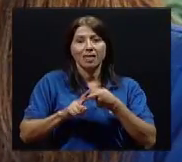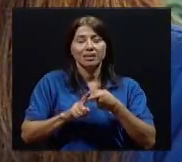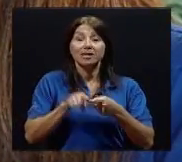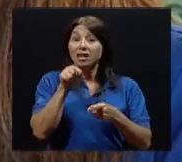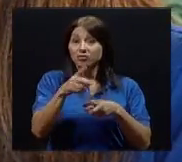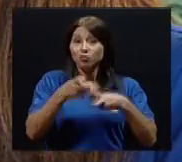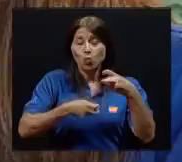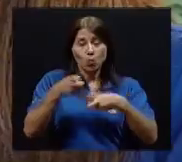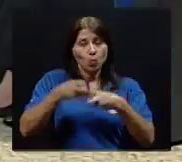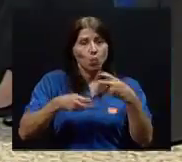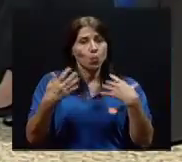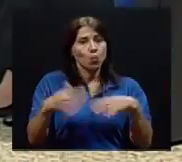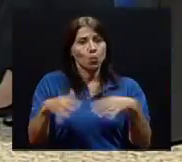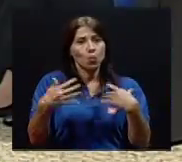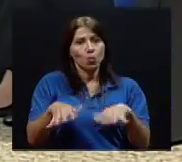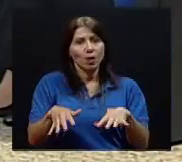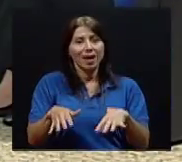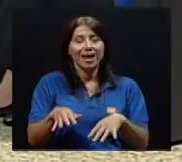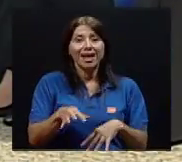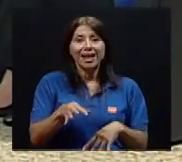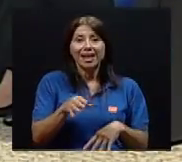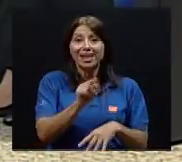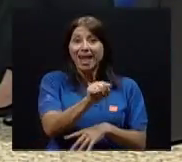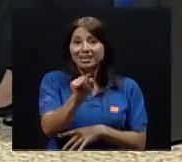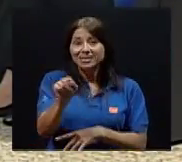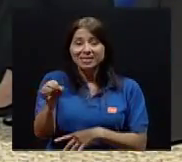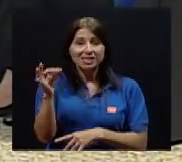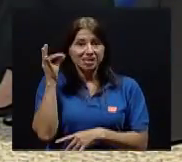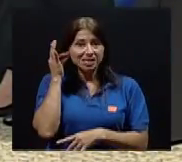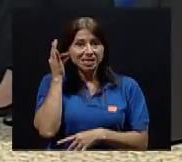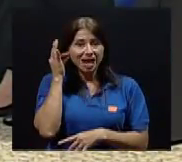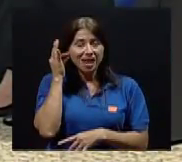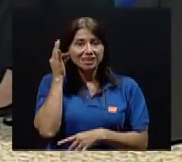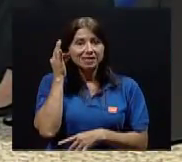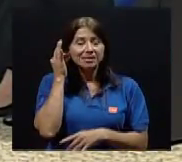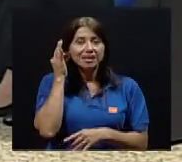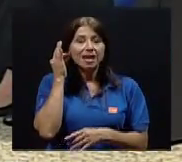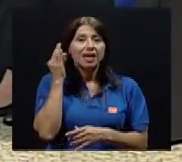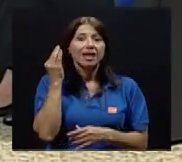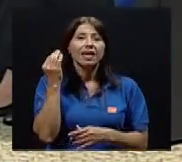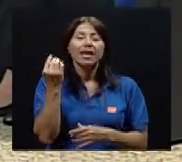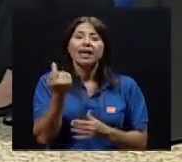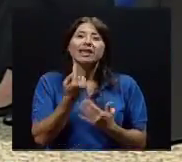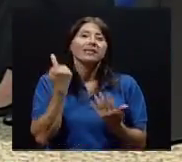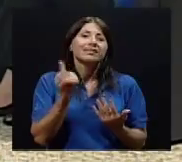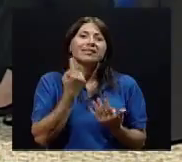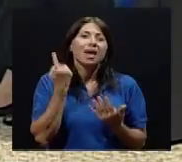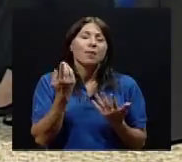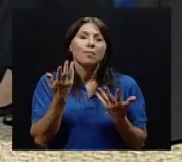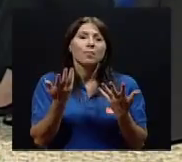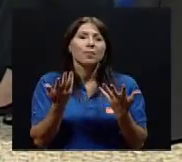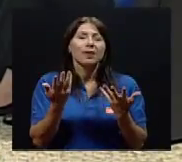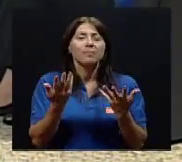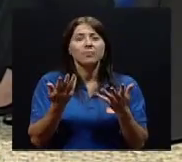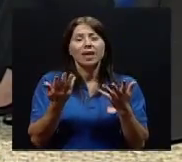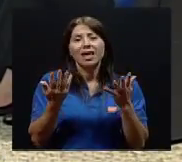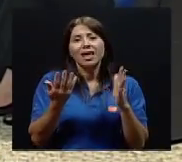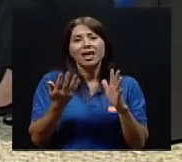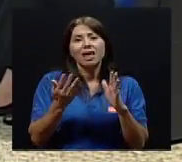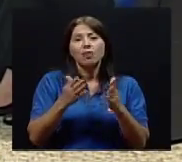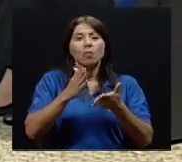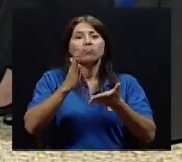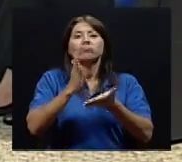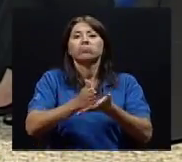amistades. Entonces, este es un problema muy grande. Las chicas tienen la tendencia de